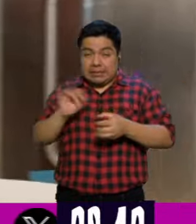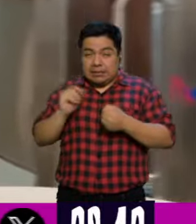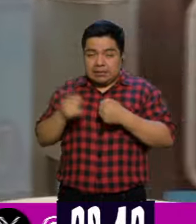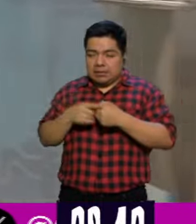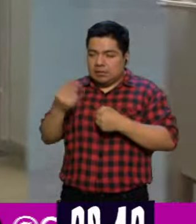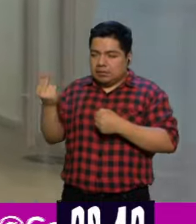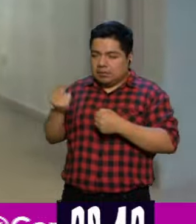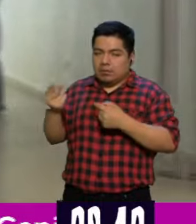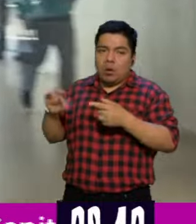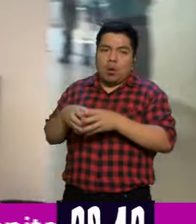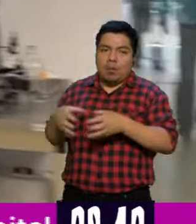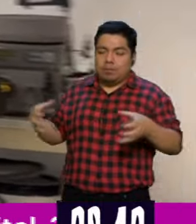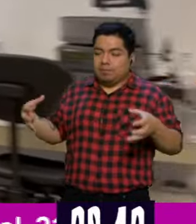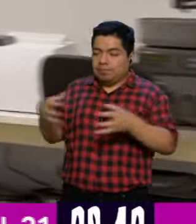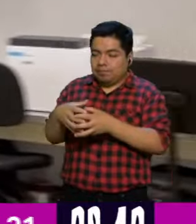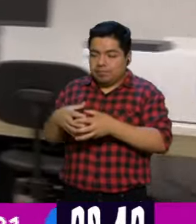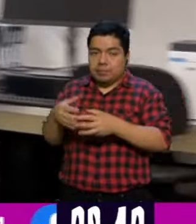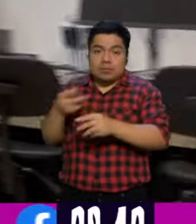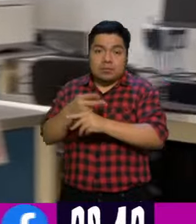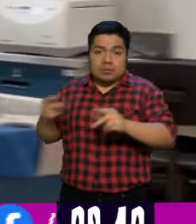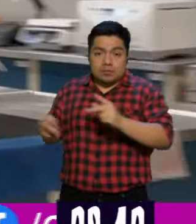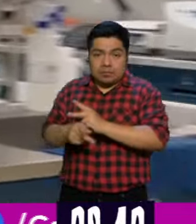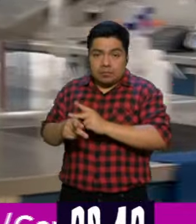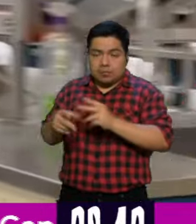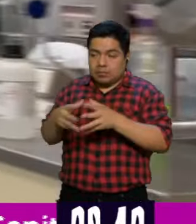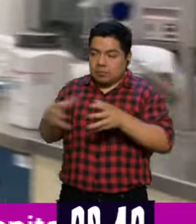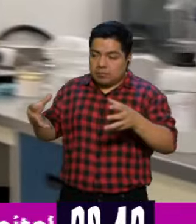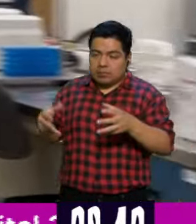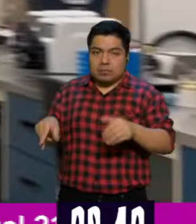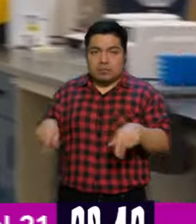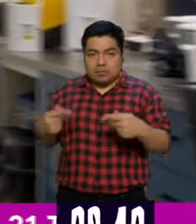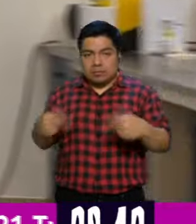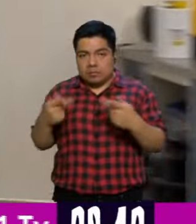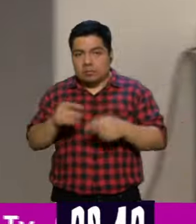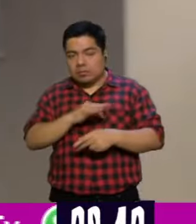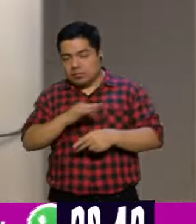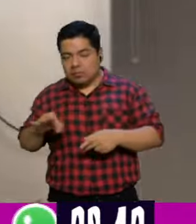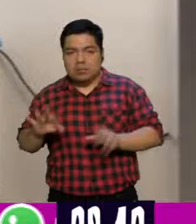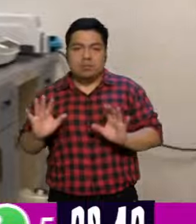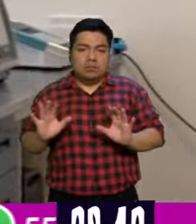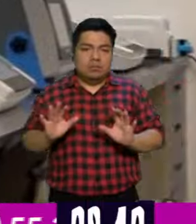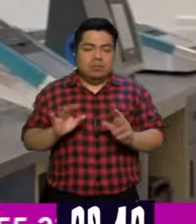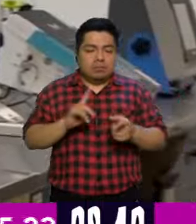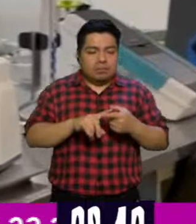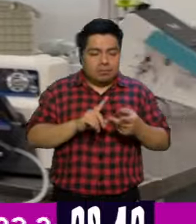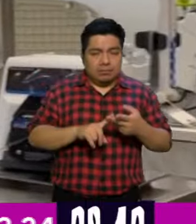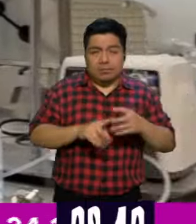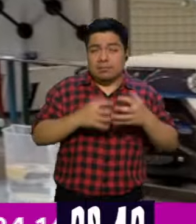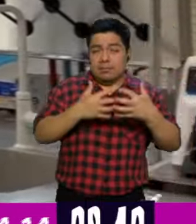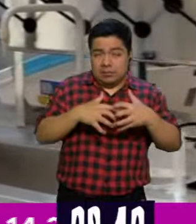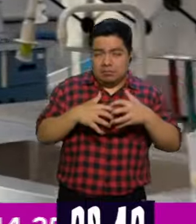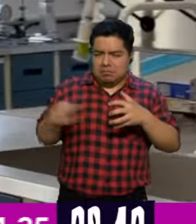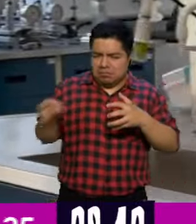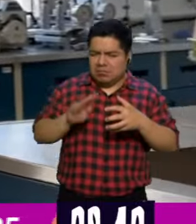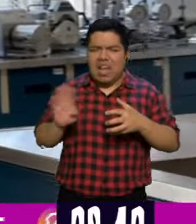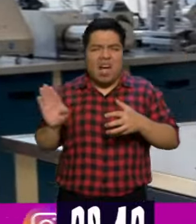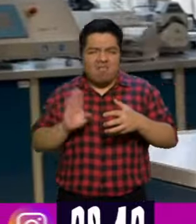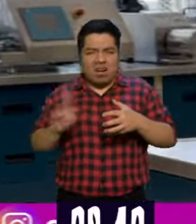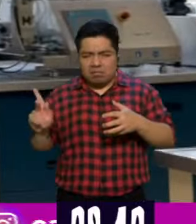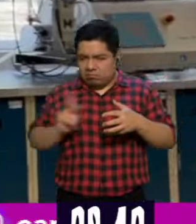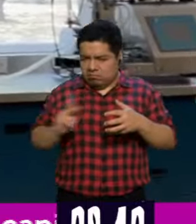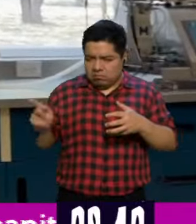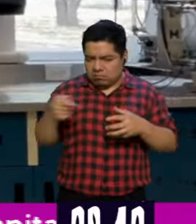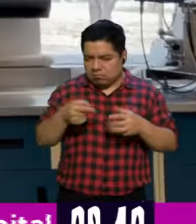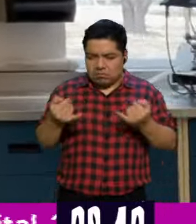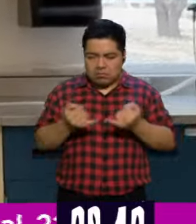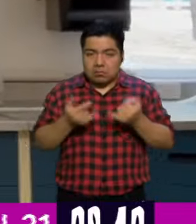cristalizarlo ya en un producto a nivel industrial con equipos semejante a estos